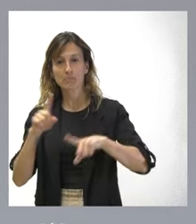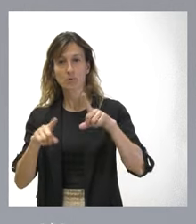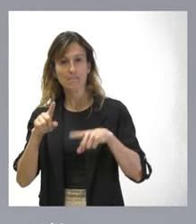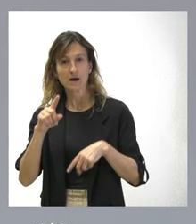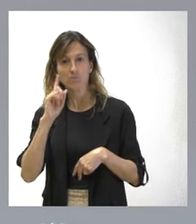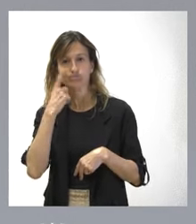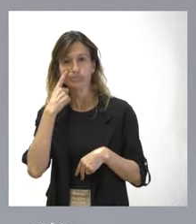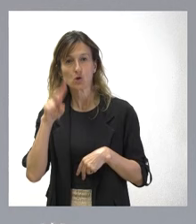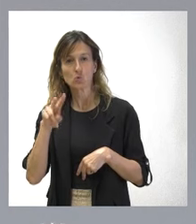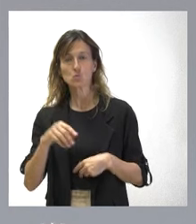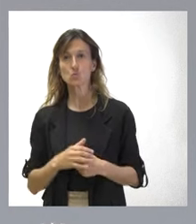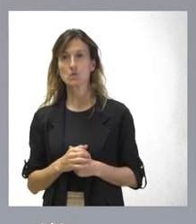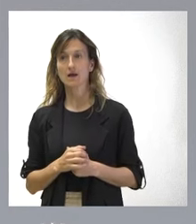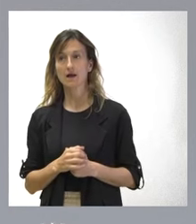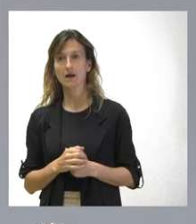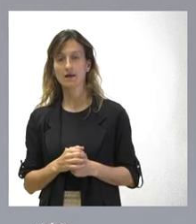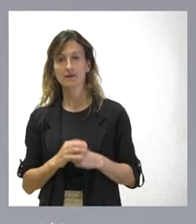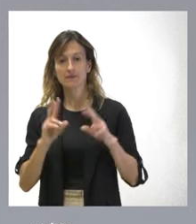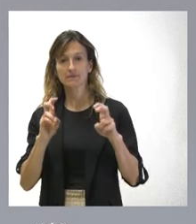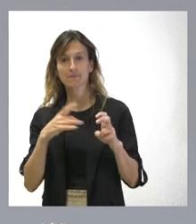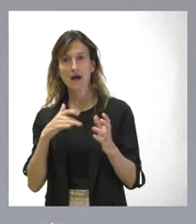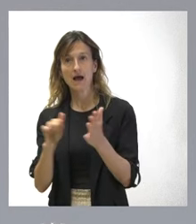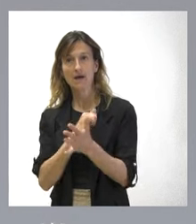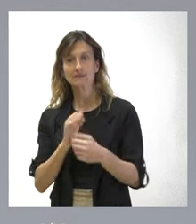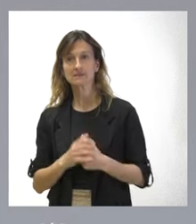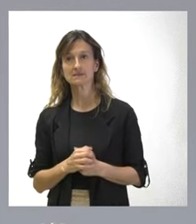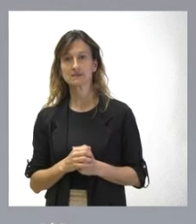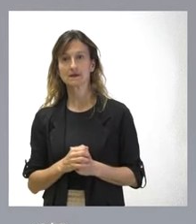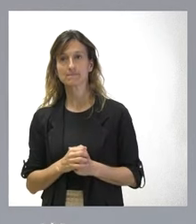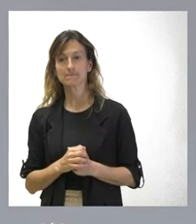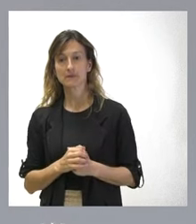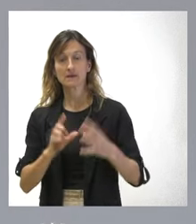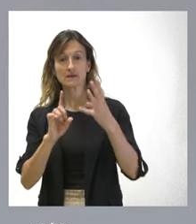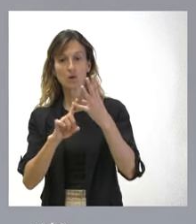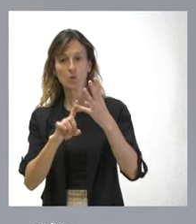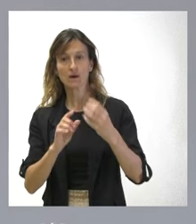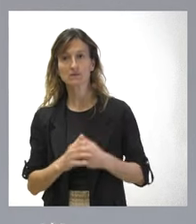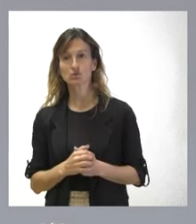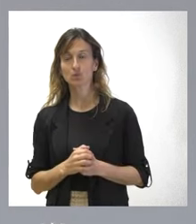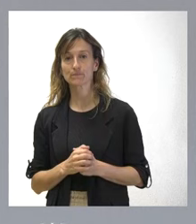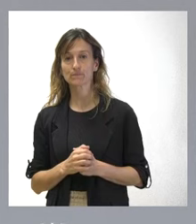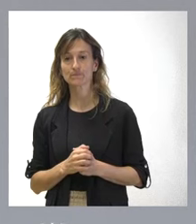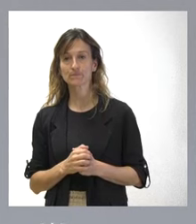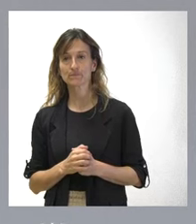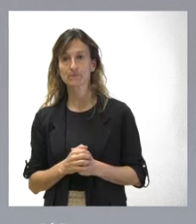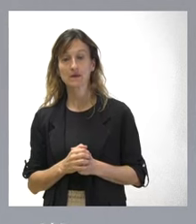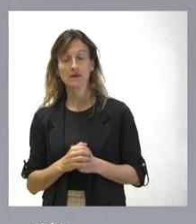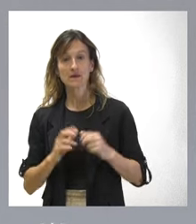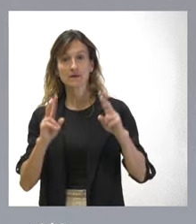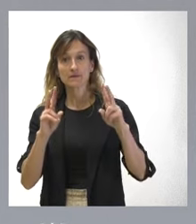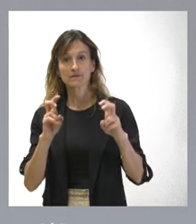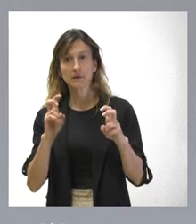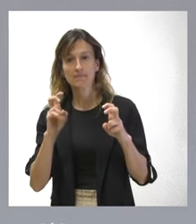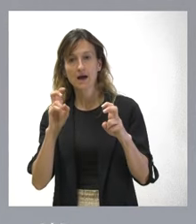respecto al tema de la amnistía. Y el último cuarto bloque, dirigido ya a la impugnación de